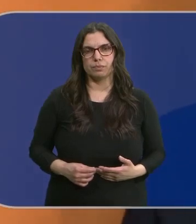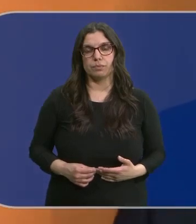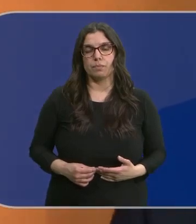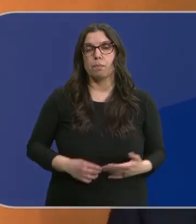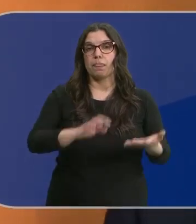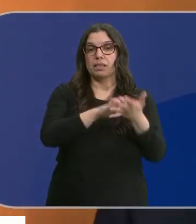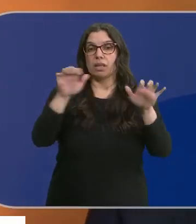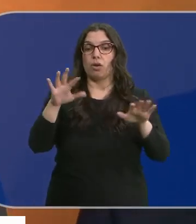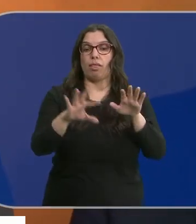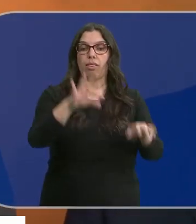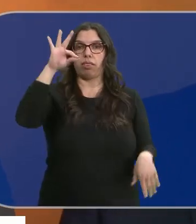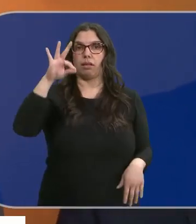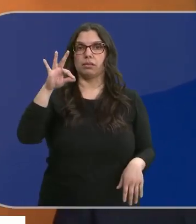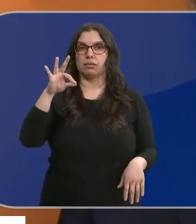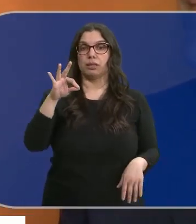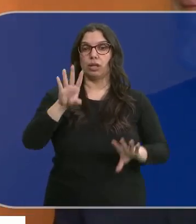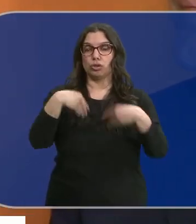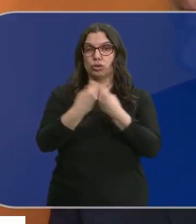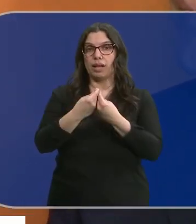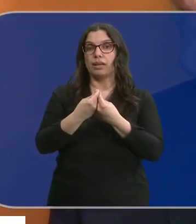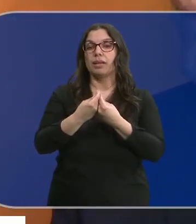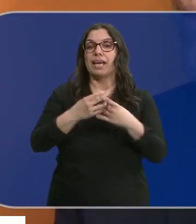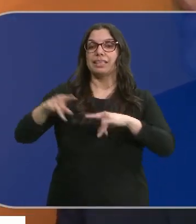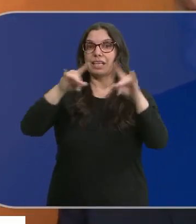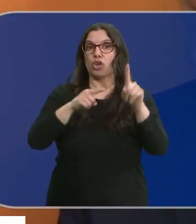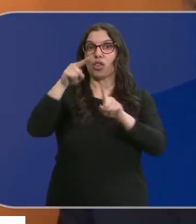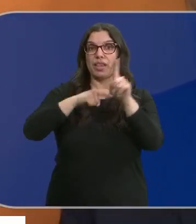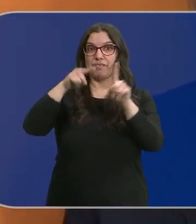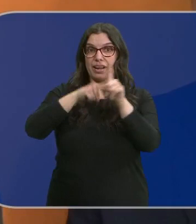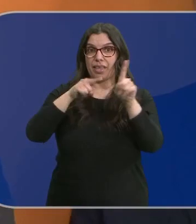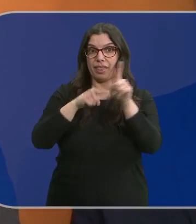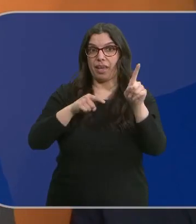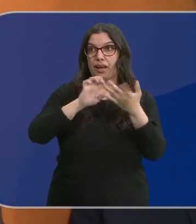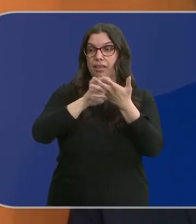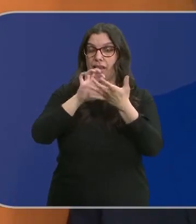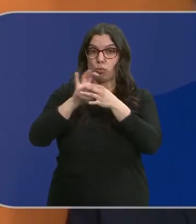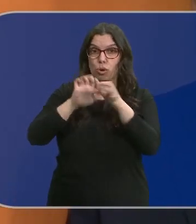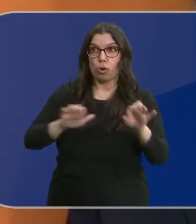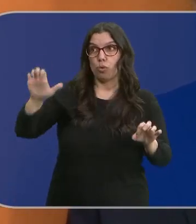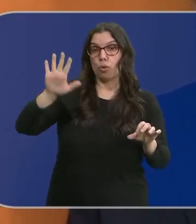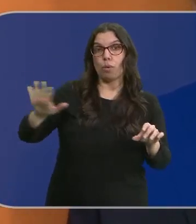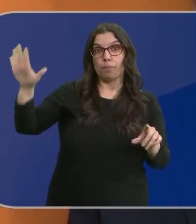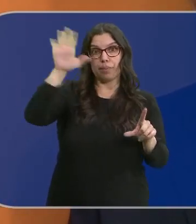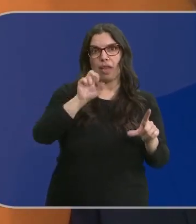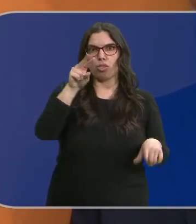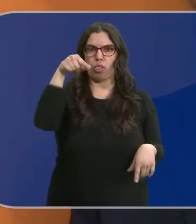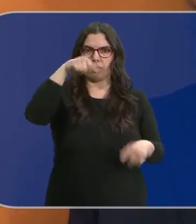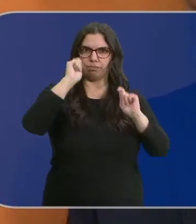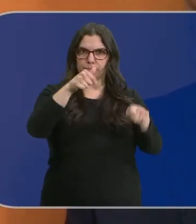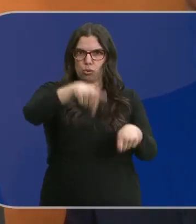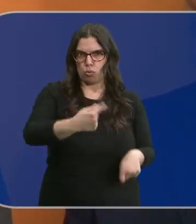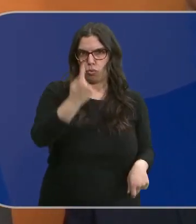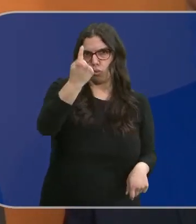Castilla y León ha sido elegido como uno de los 12 territorios de referencia dentro de la Unión Europea para avanzar en esta idea de la